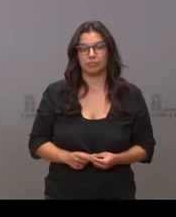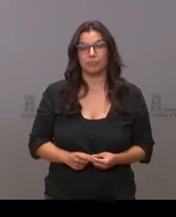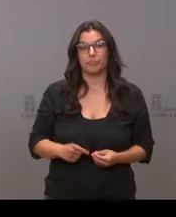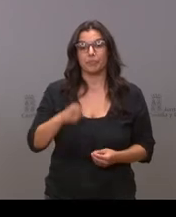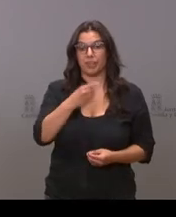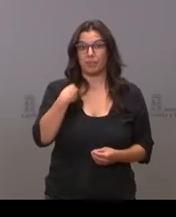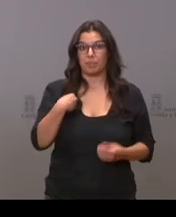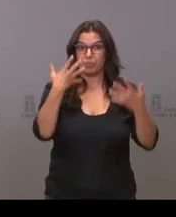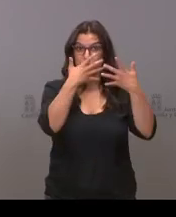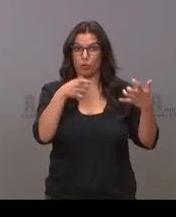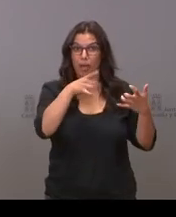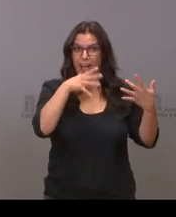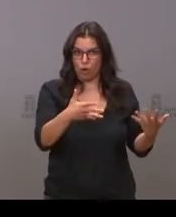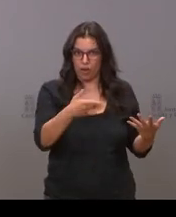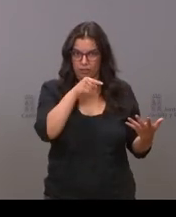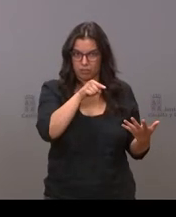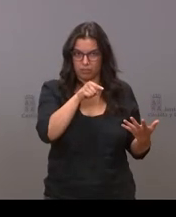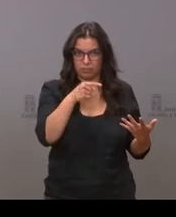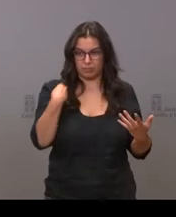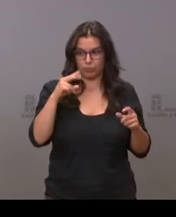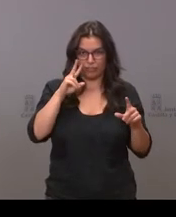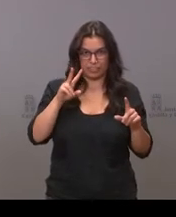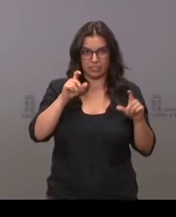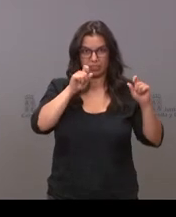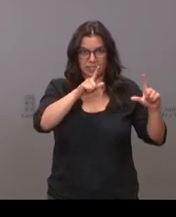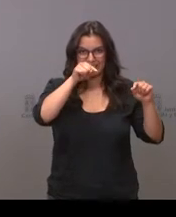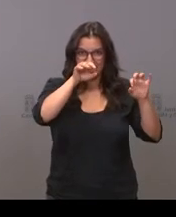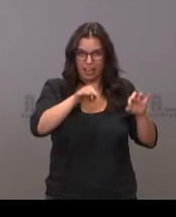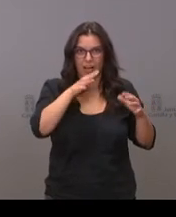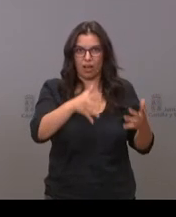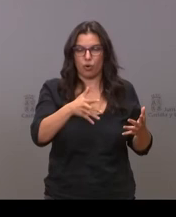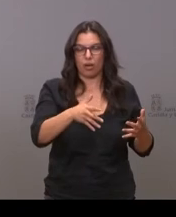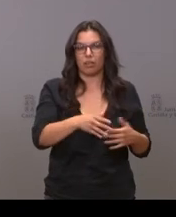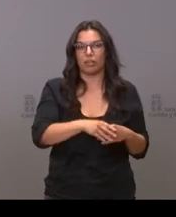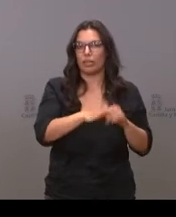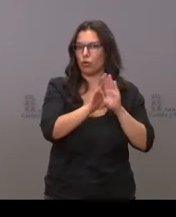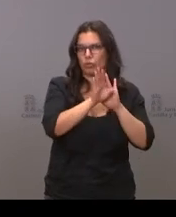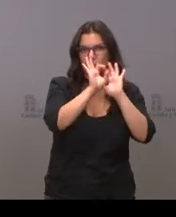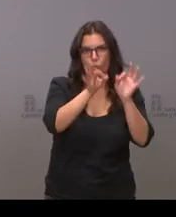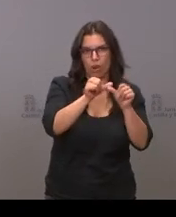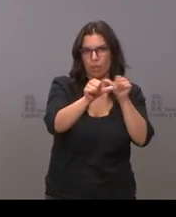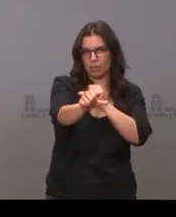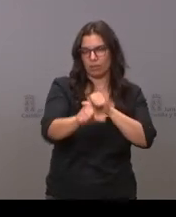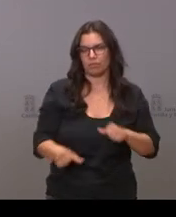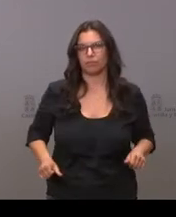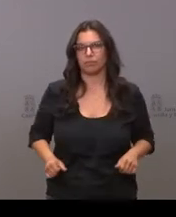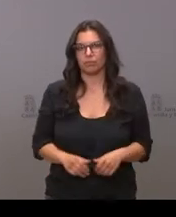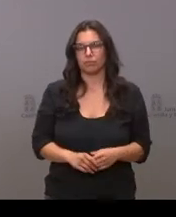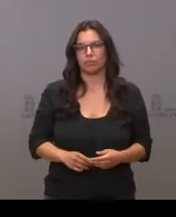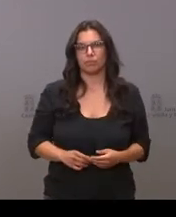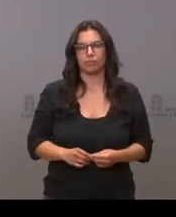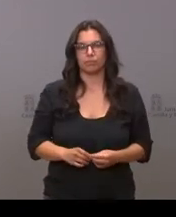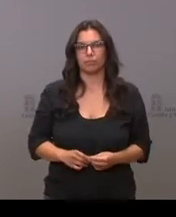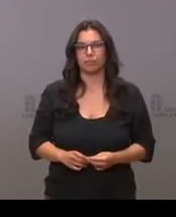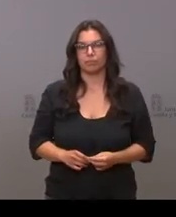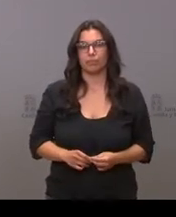está en vigor y esto es lo que nosotros vamos a mantener ¿De acuerdo? El